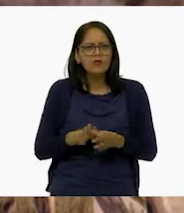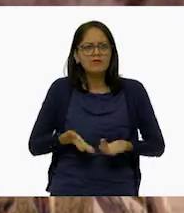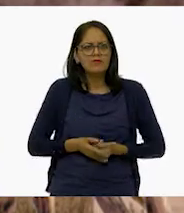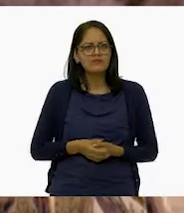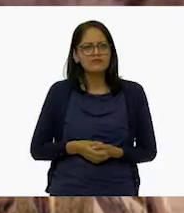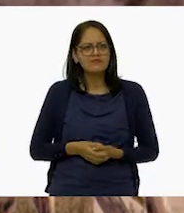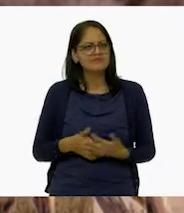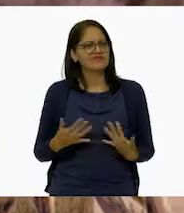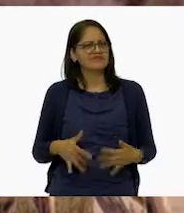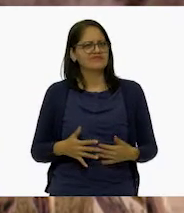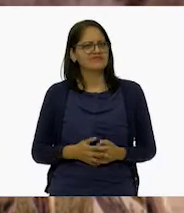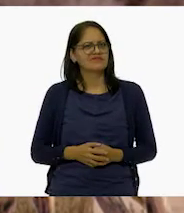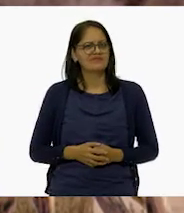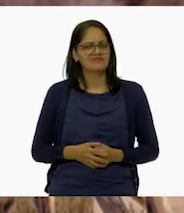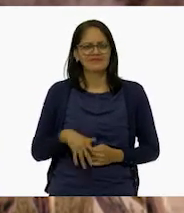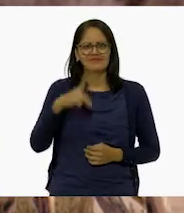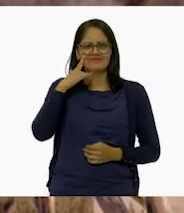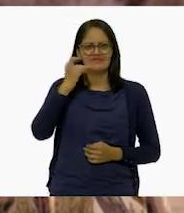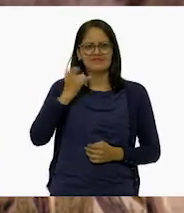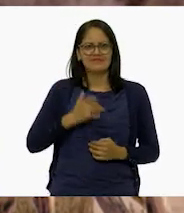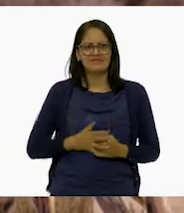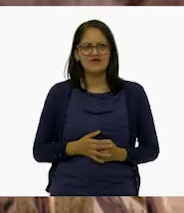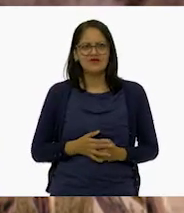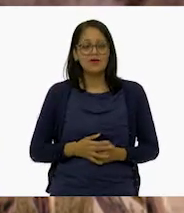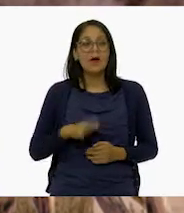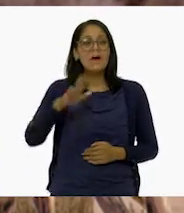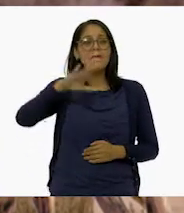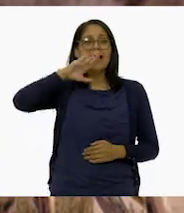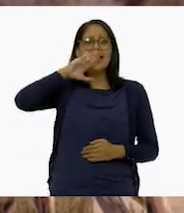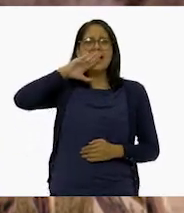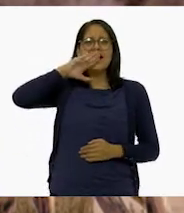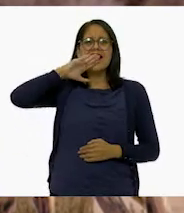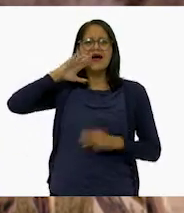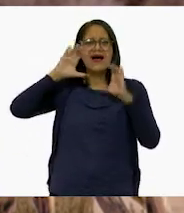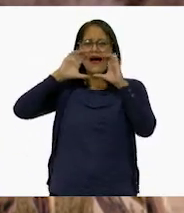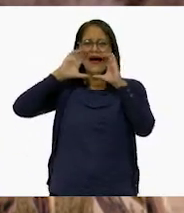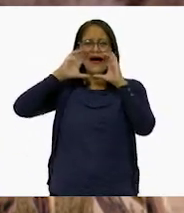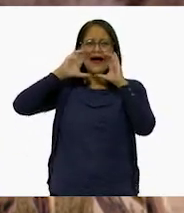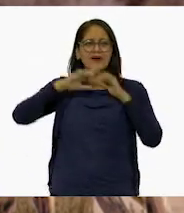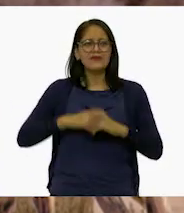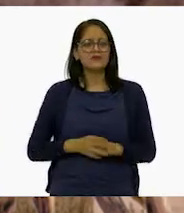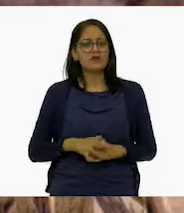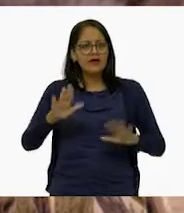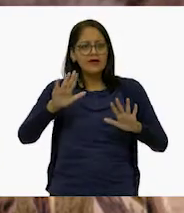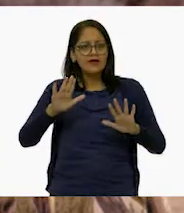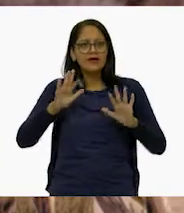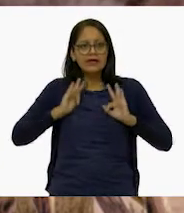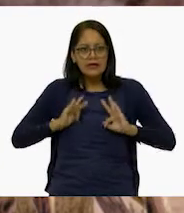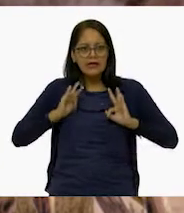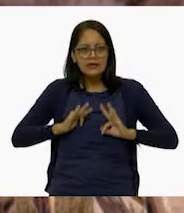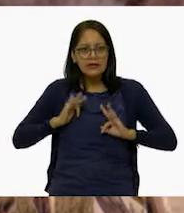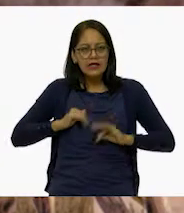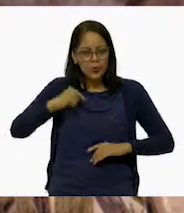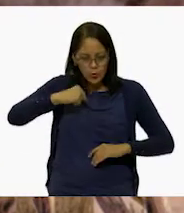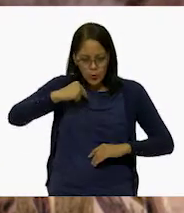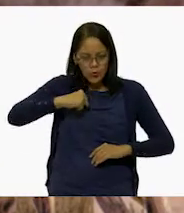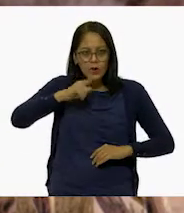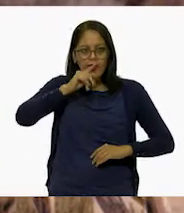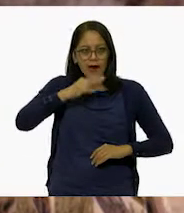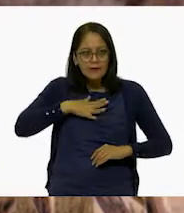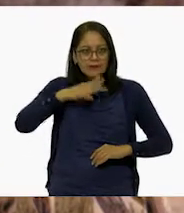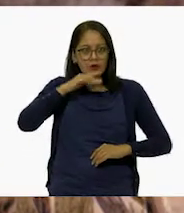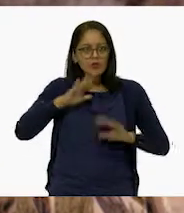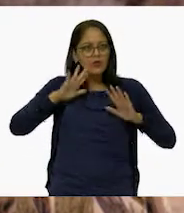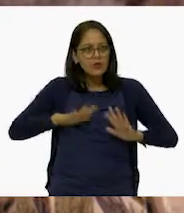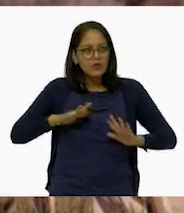¡Oh! Esto es muy raro. ¡Mamá! ¡Ah! ¡Cálmale! ¡Calma, calma, calma, calma, calma,